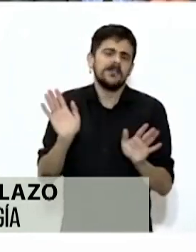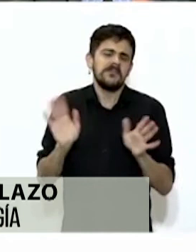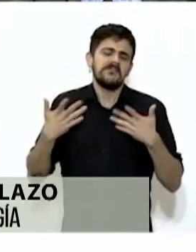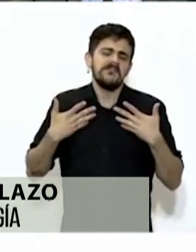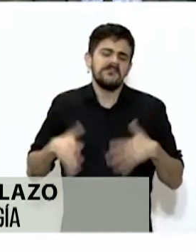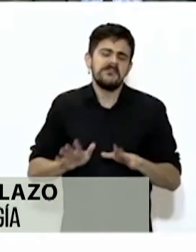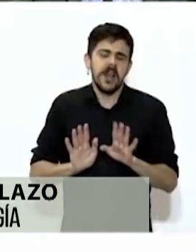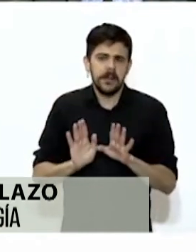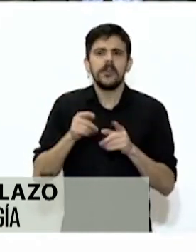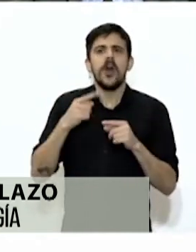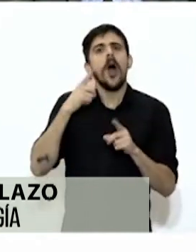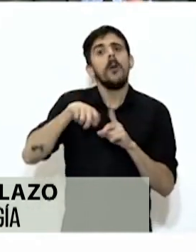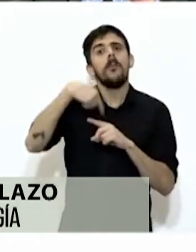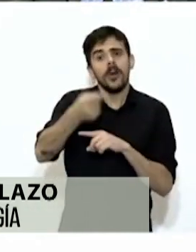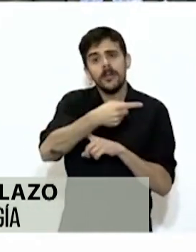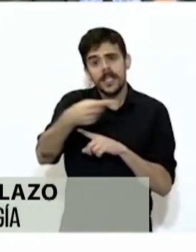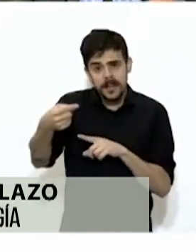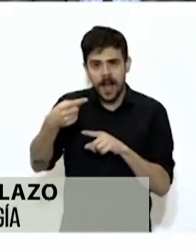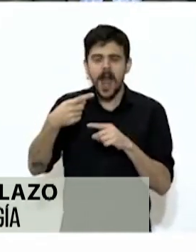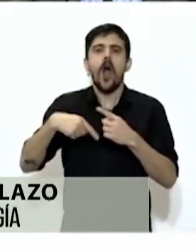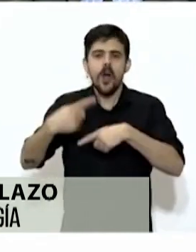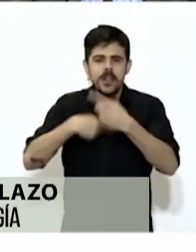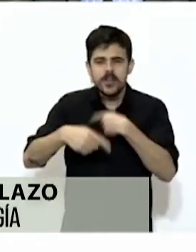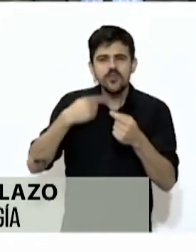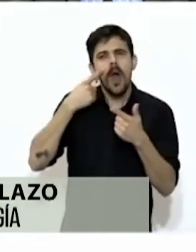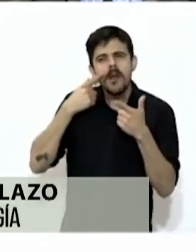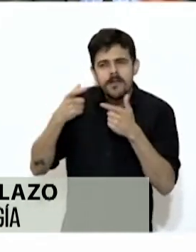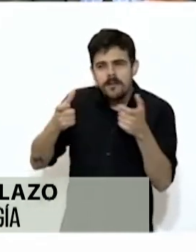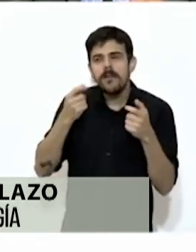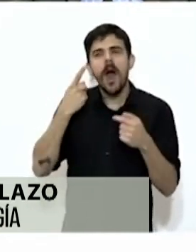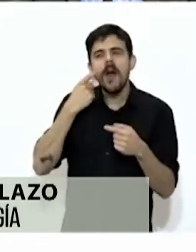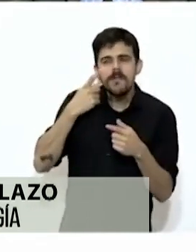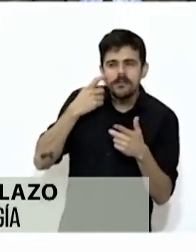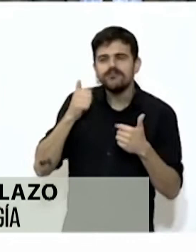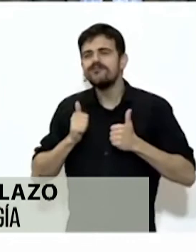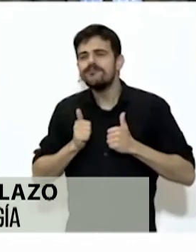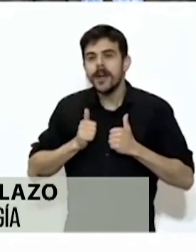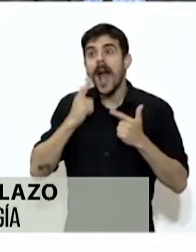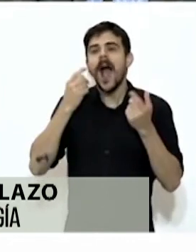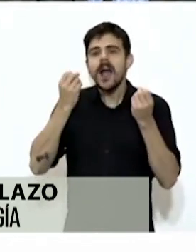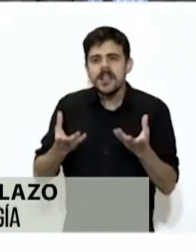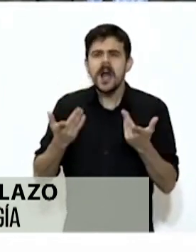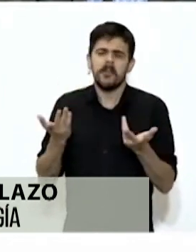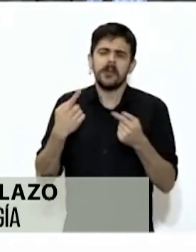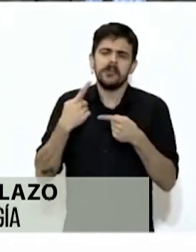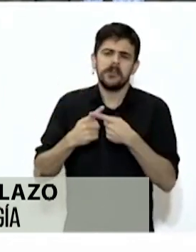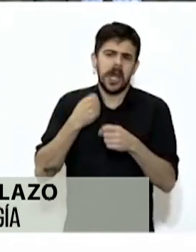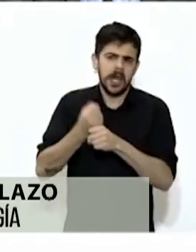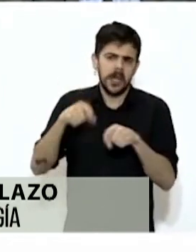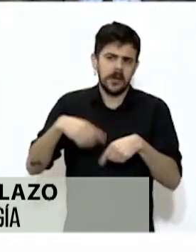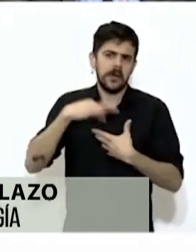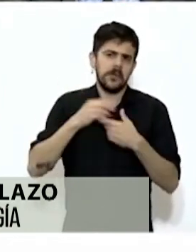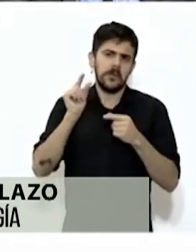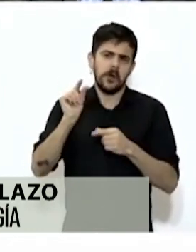es una tendencia o simplemente un número pequeño, por el número pequeño de casos que se observa este aumento.